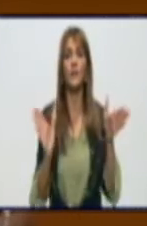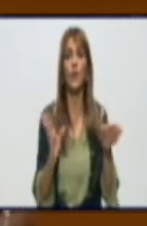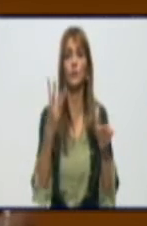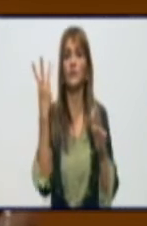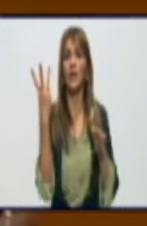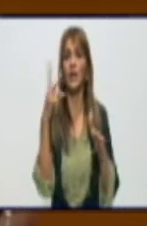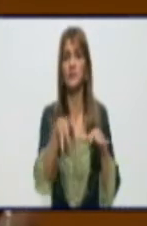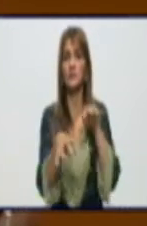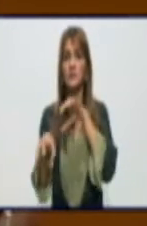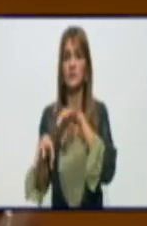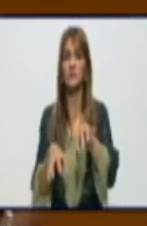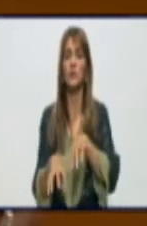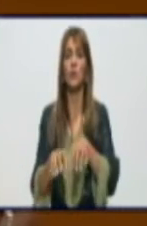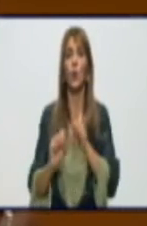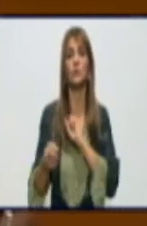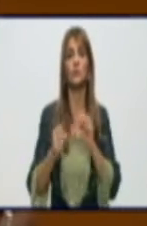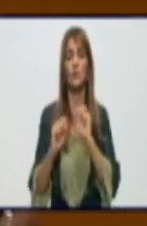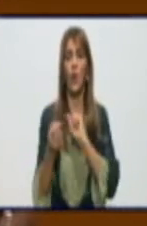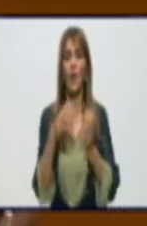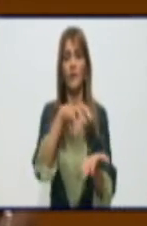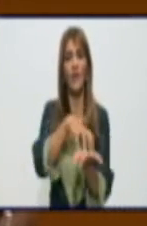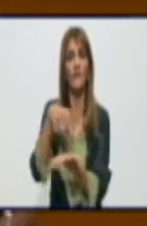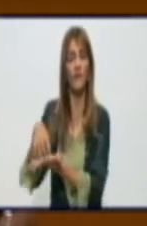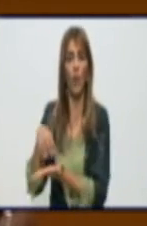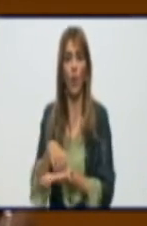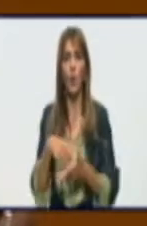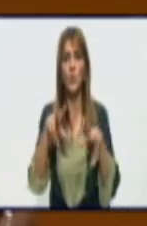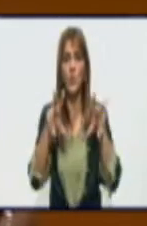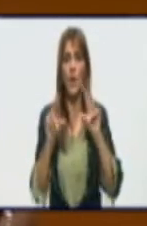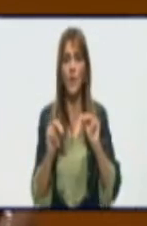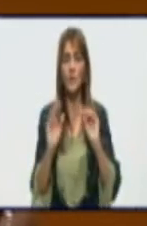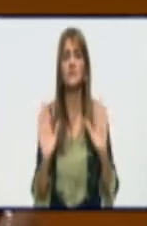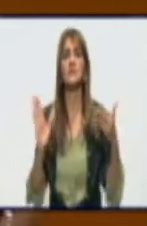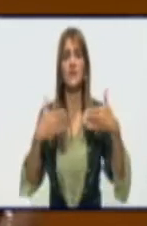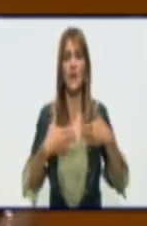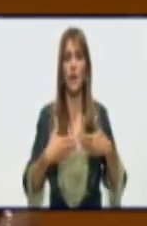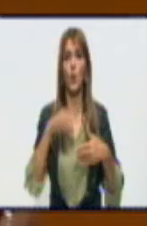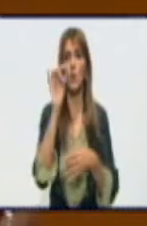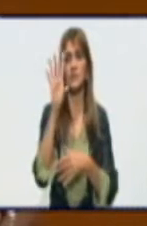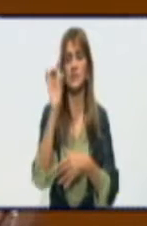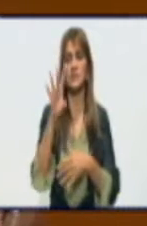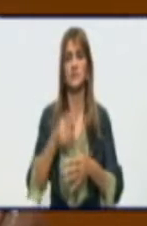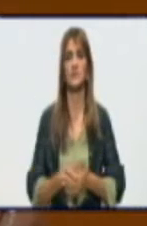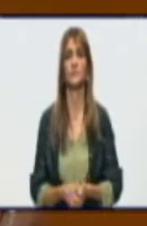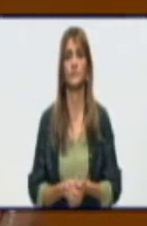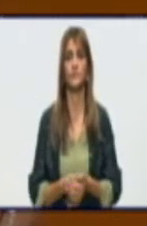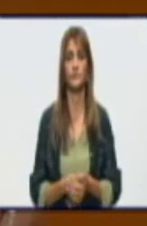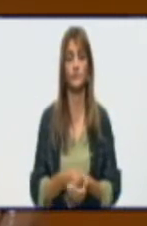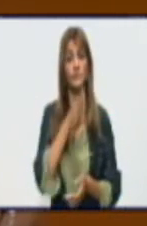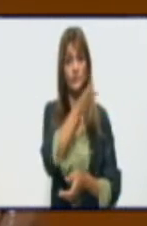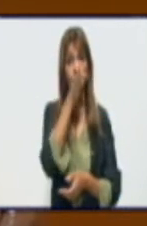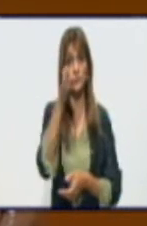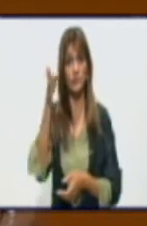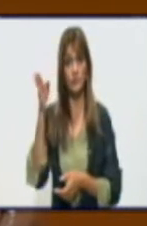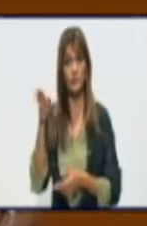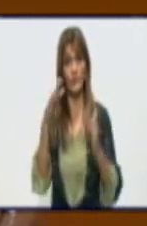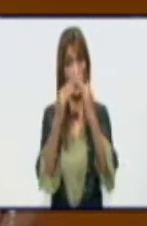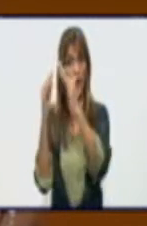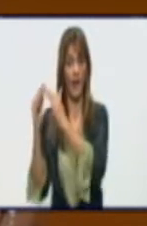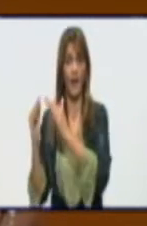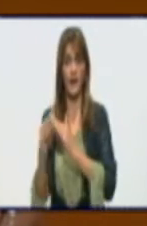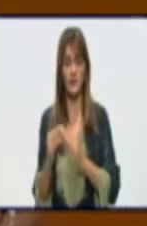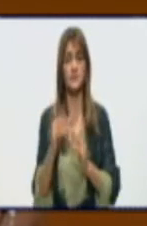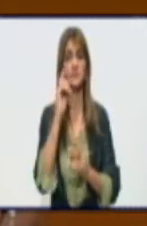se cerraron 15. Eso es un balance muy positivo. La pesquisa detectó 613 personas con sintomatología